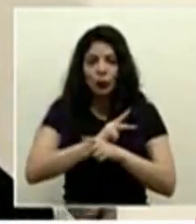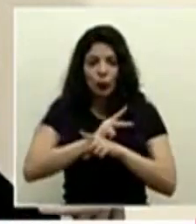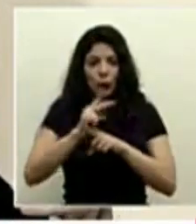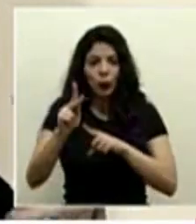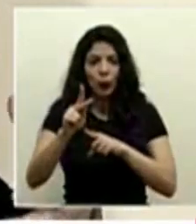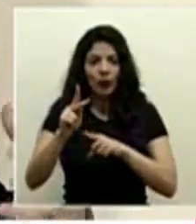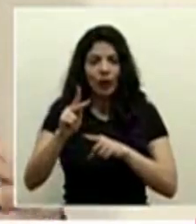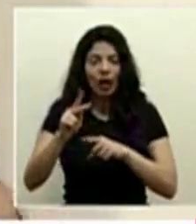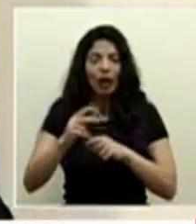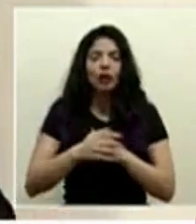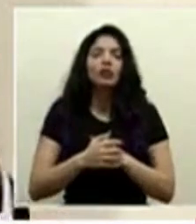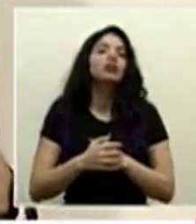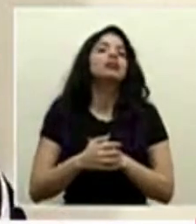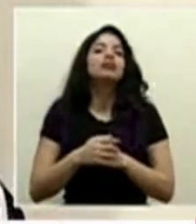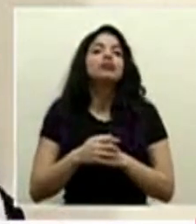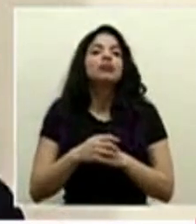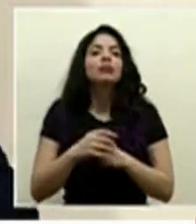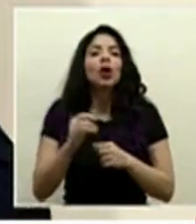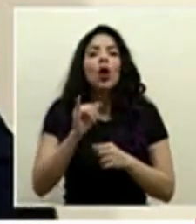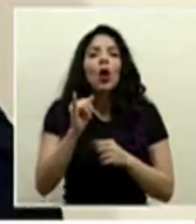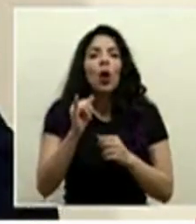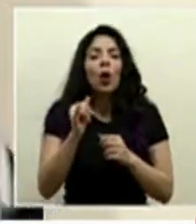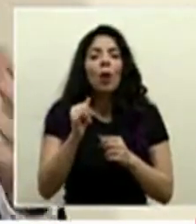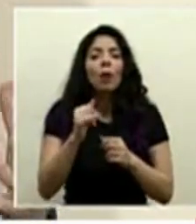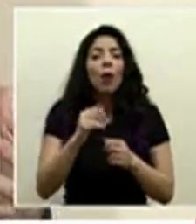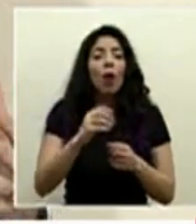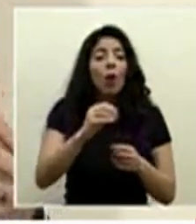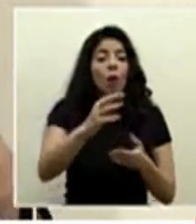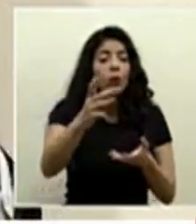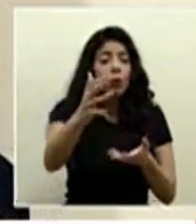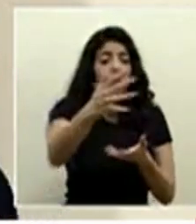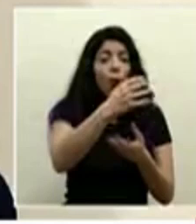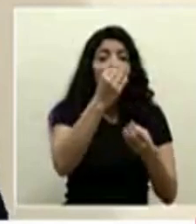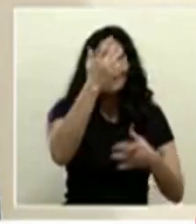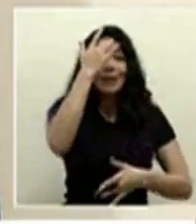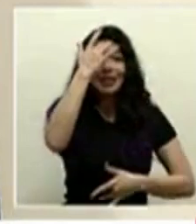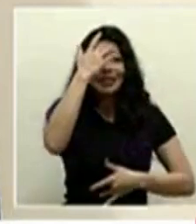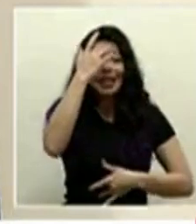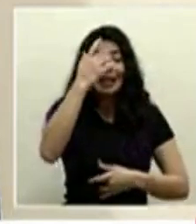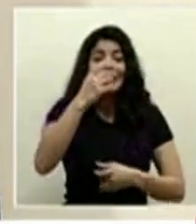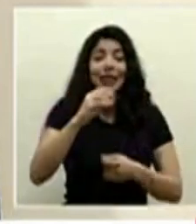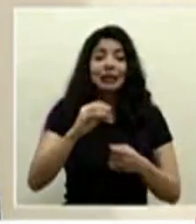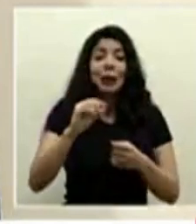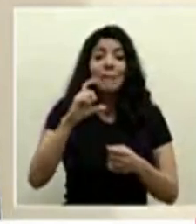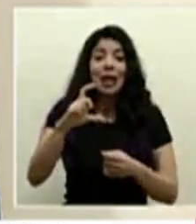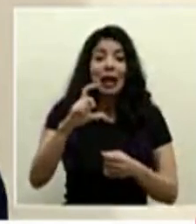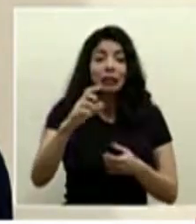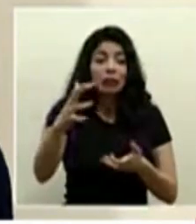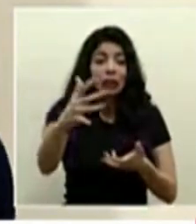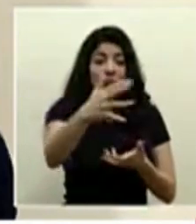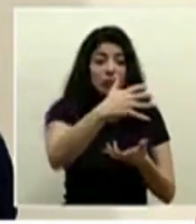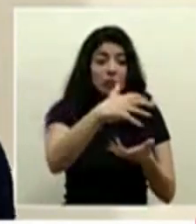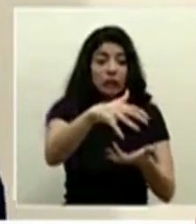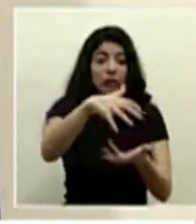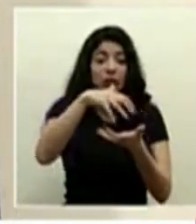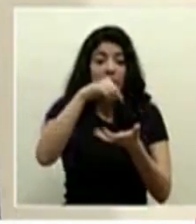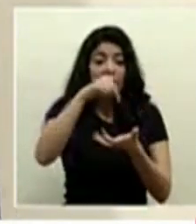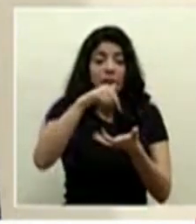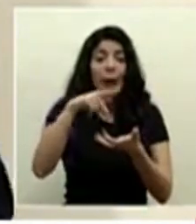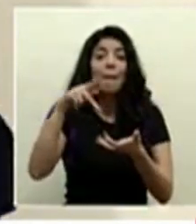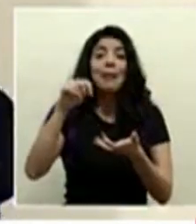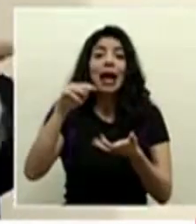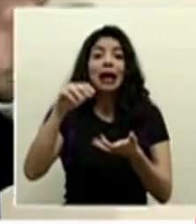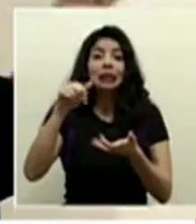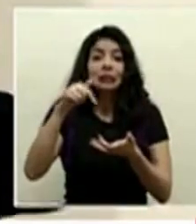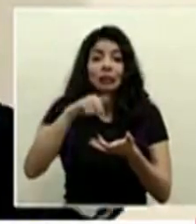digamos donde hacemos un pool de plasma de muchos pacientes eso va un poco más atrasado porque estamos usando el plasma que